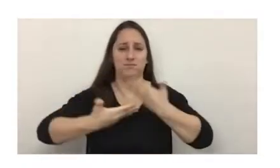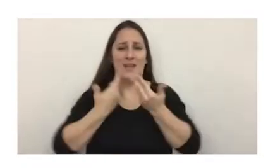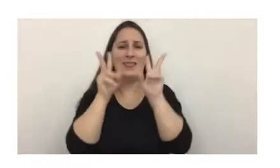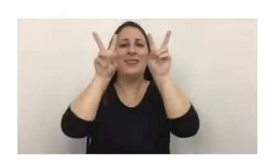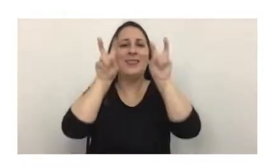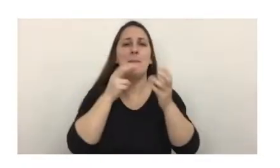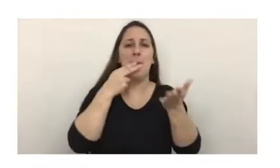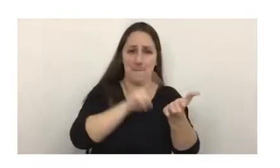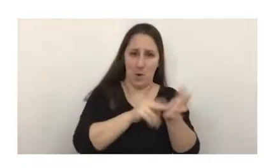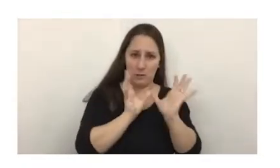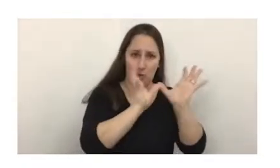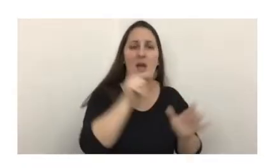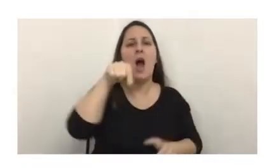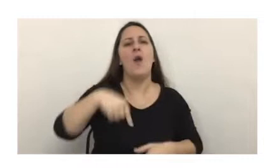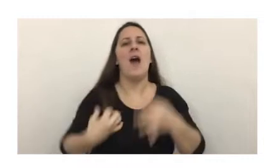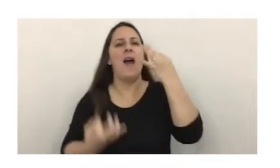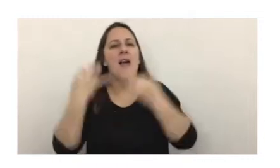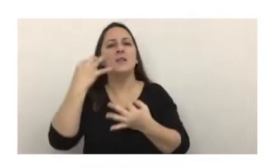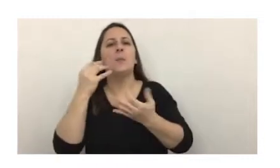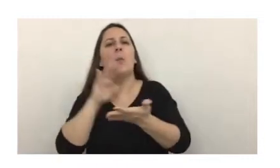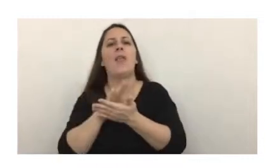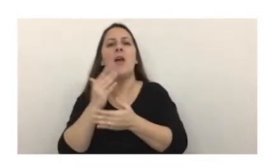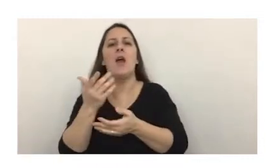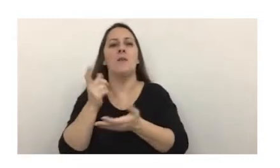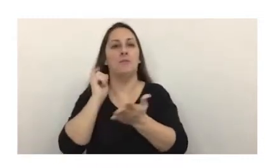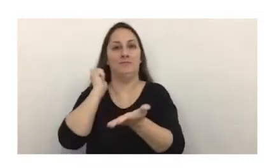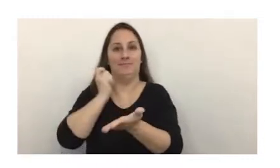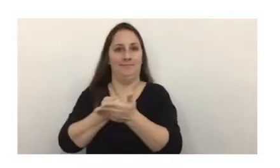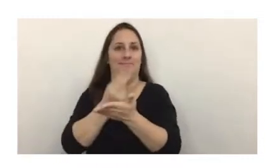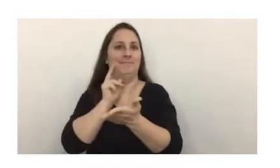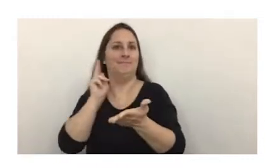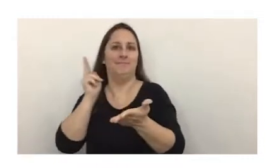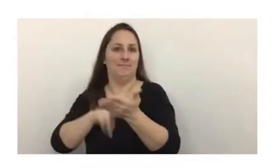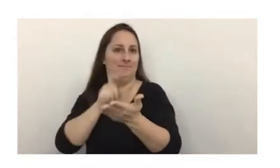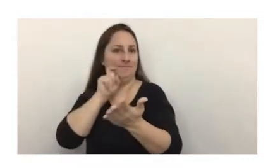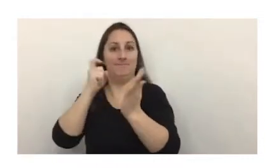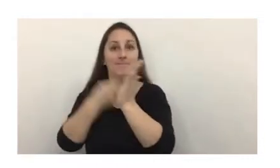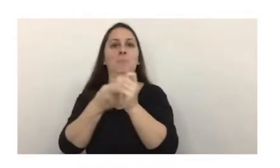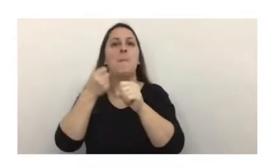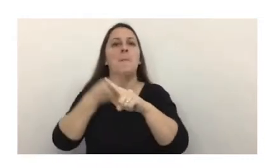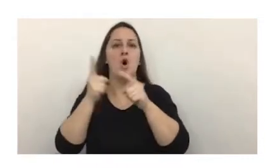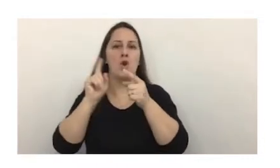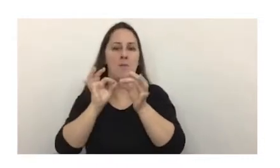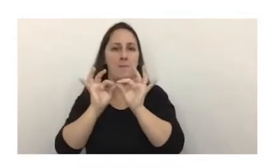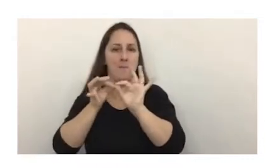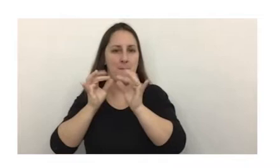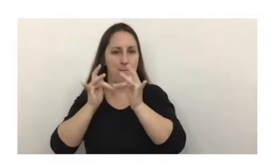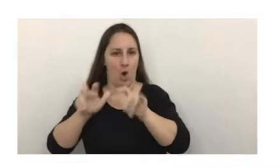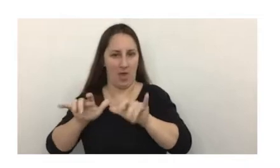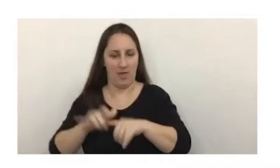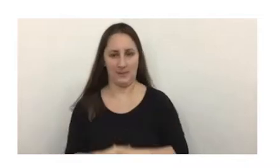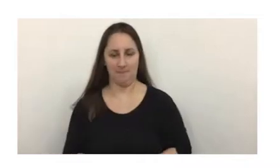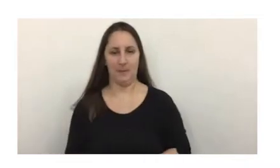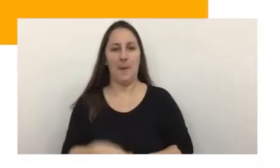impositivo paso a analizar la posible comisión de una evasión mediante el uso de triptomonedas antes mi intención